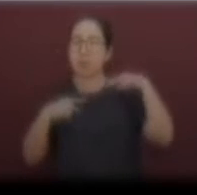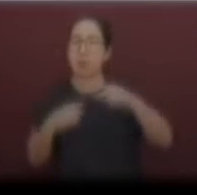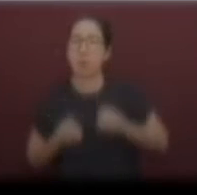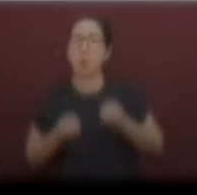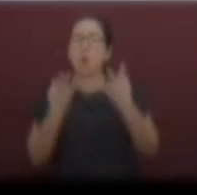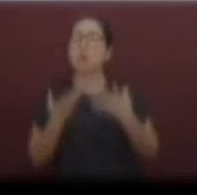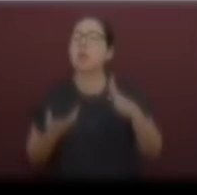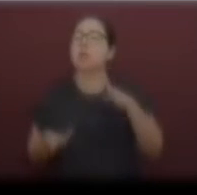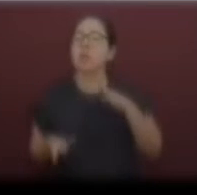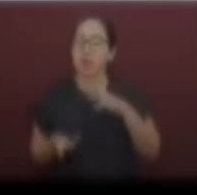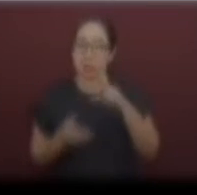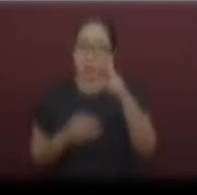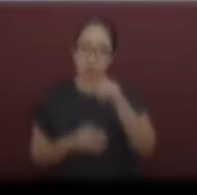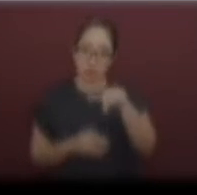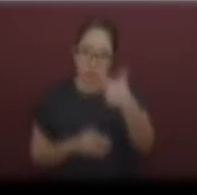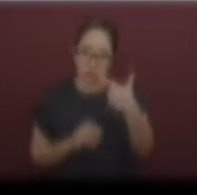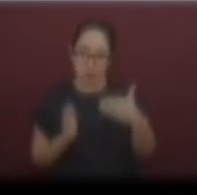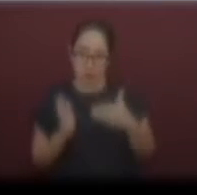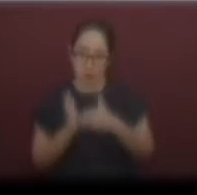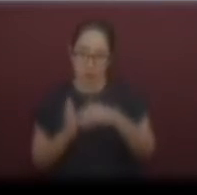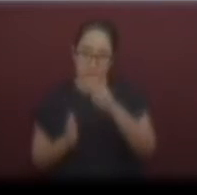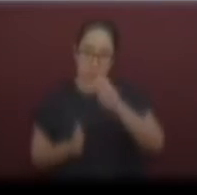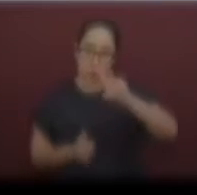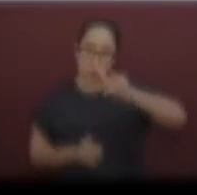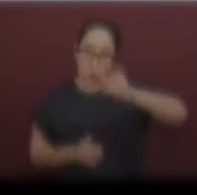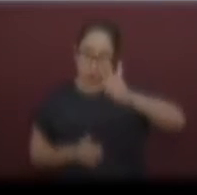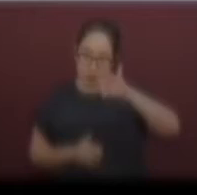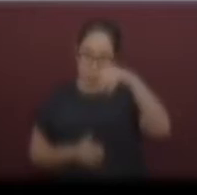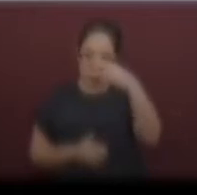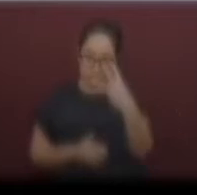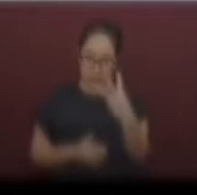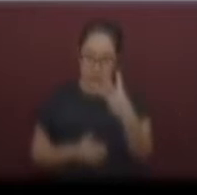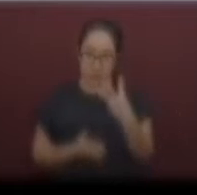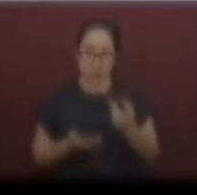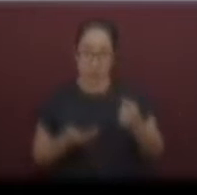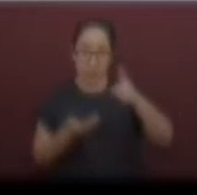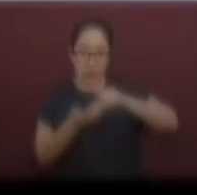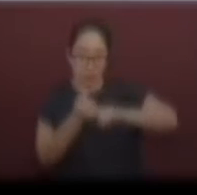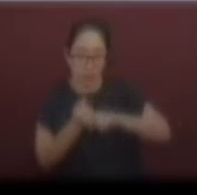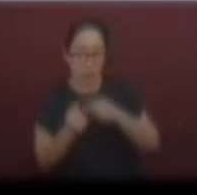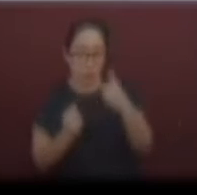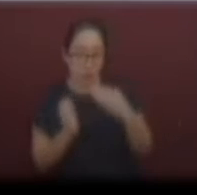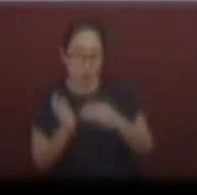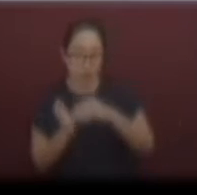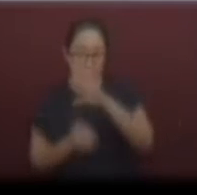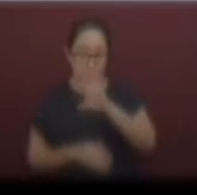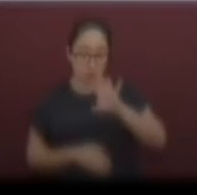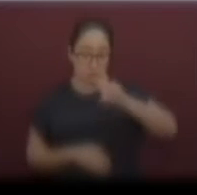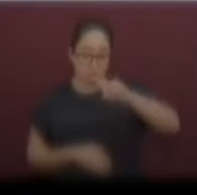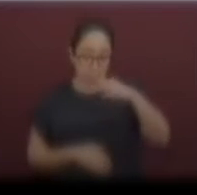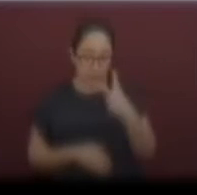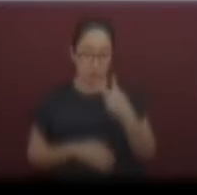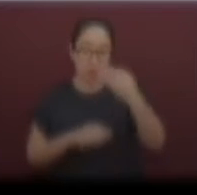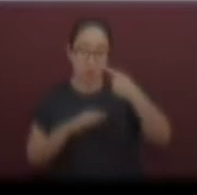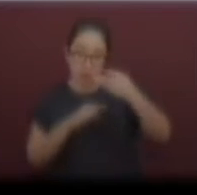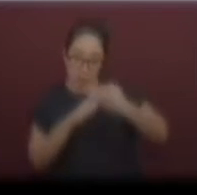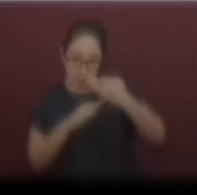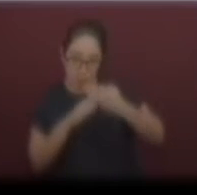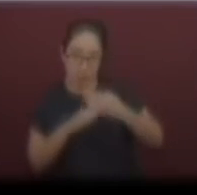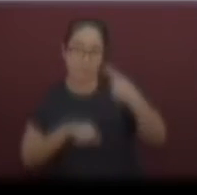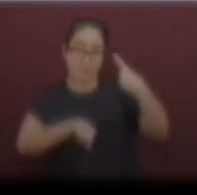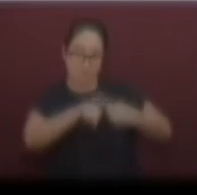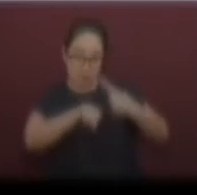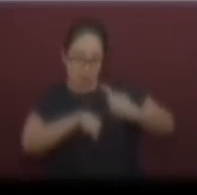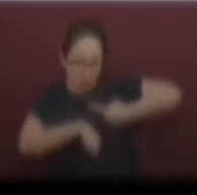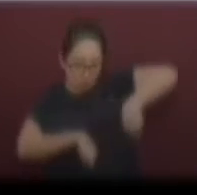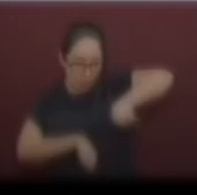,343. Se consideran activos 1,532. Son los casos que tienen mayor